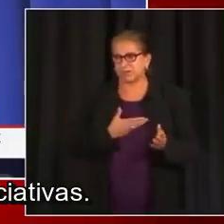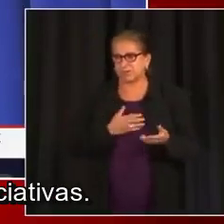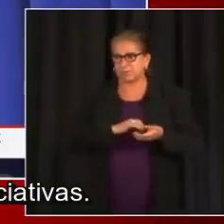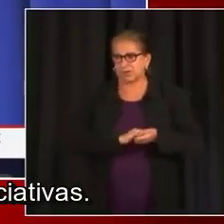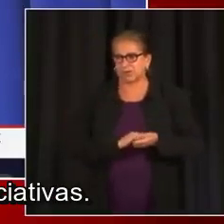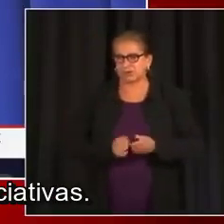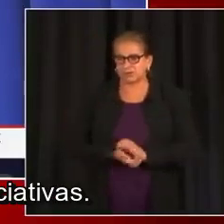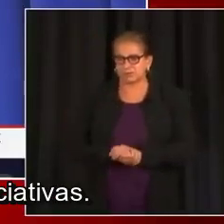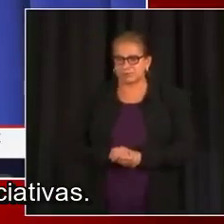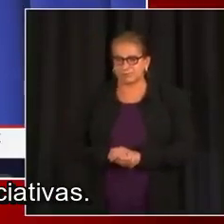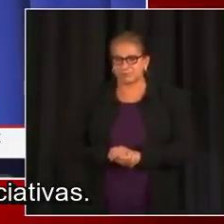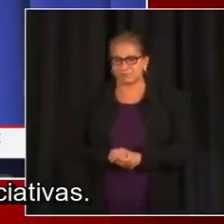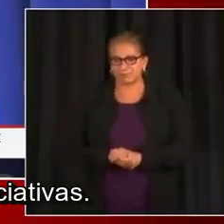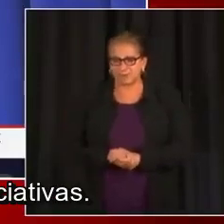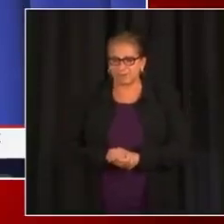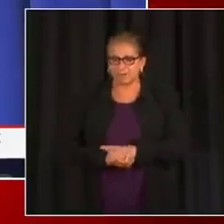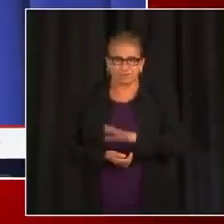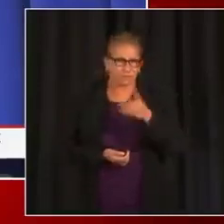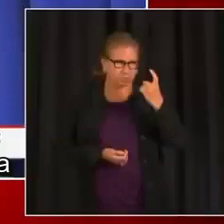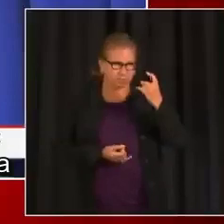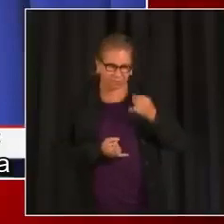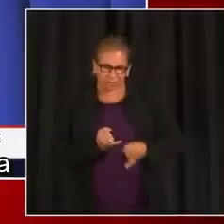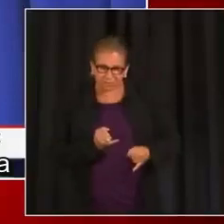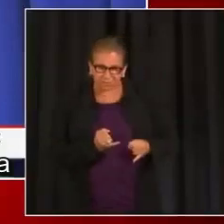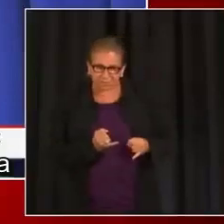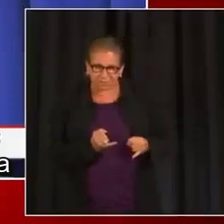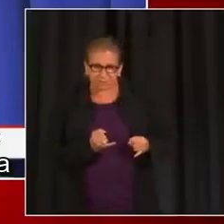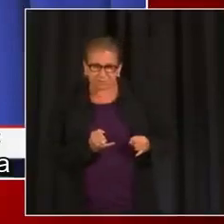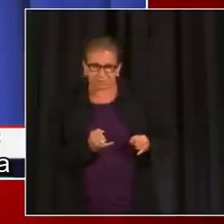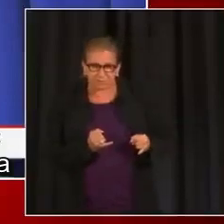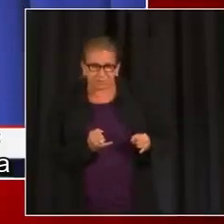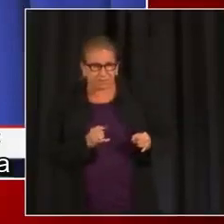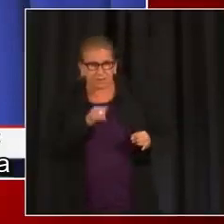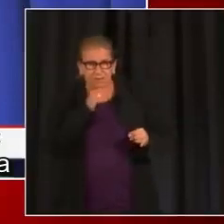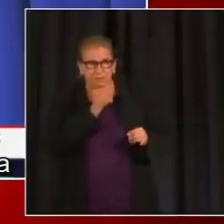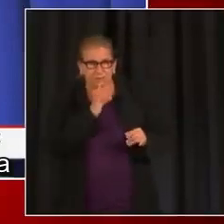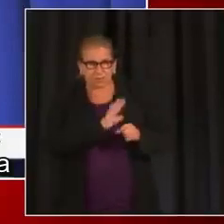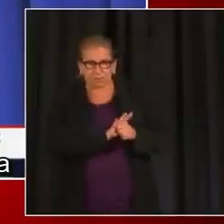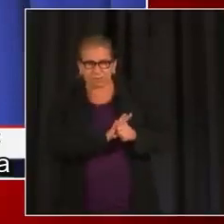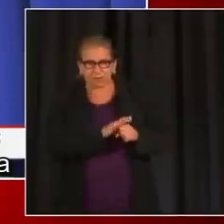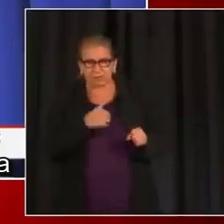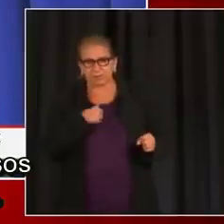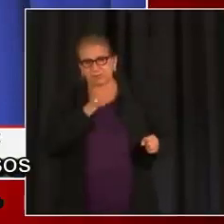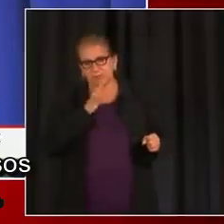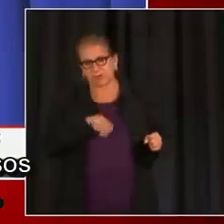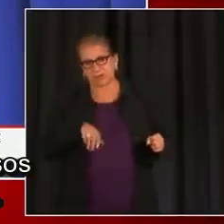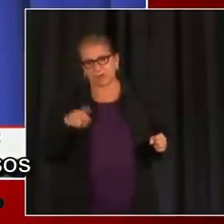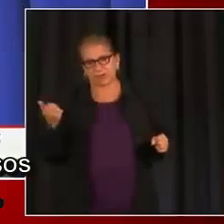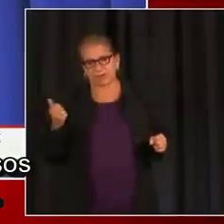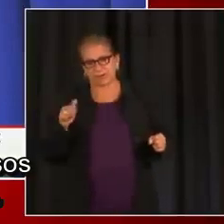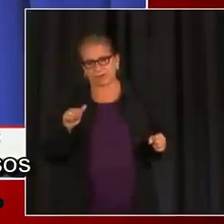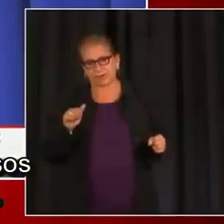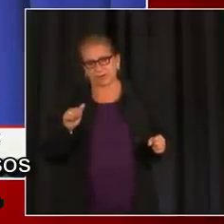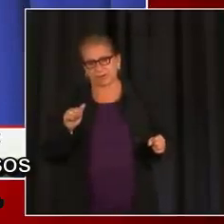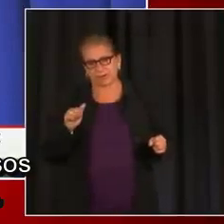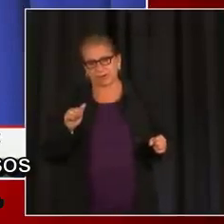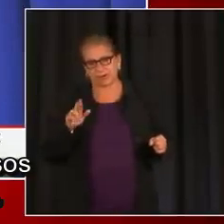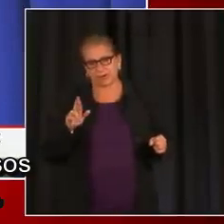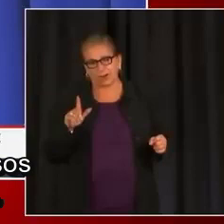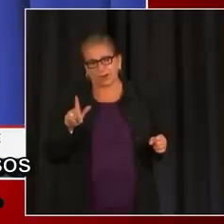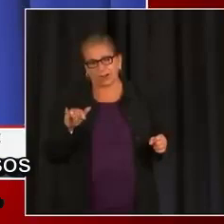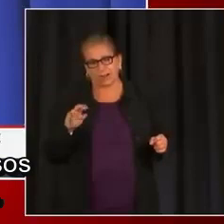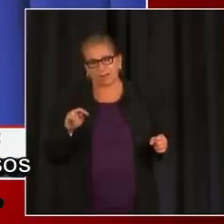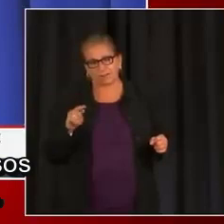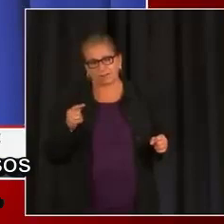vacunas a través de iniciativas. Claro. Y otra pregunta no relacionada con el coronavirus. En Arlington se reportaron